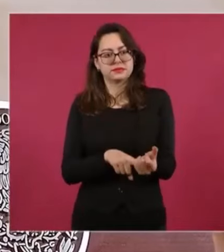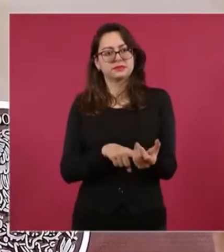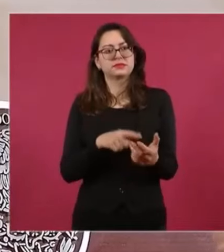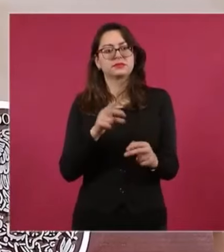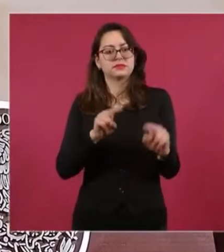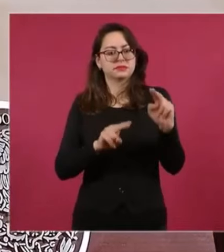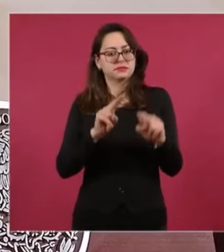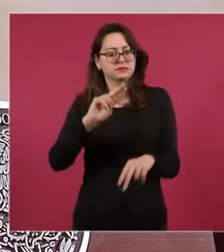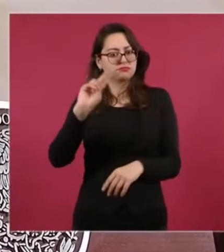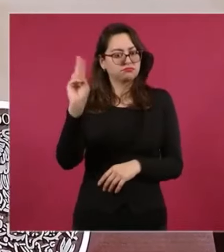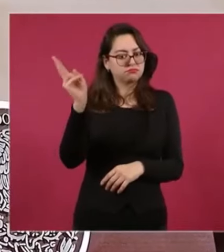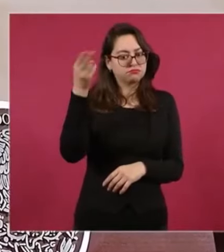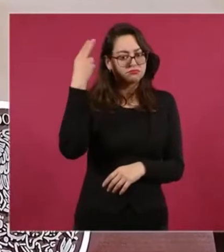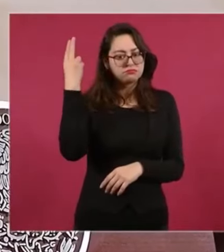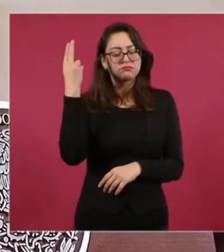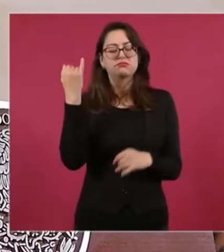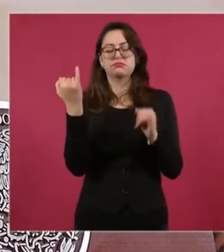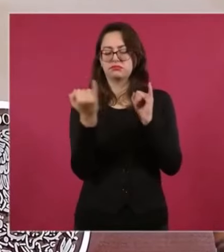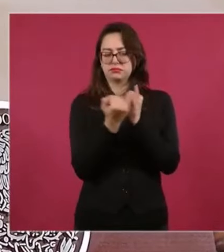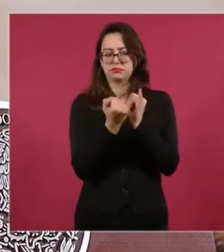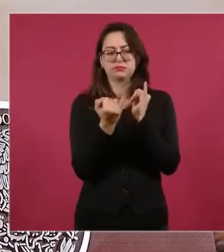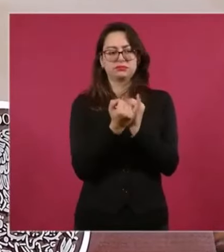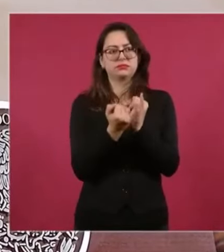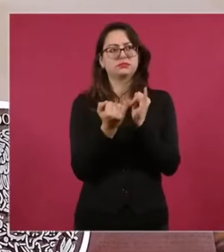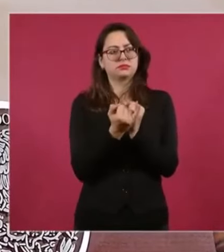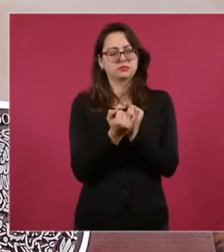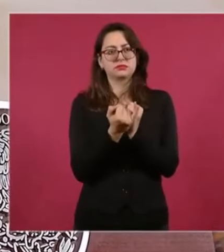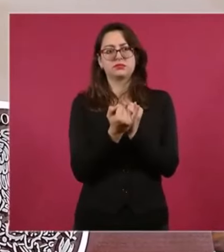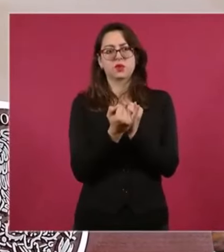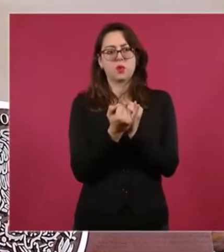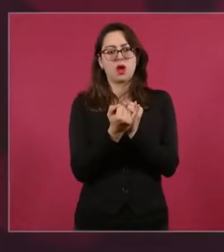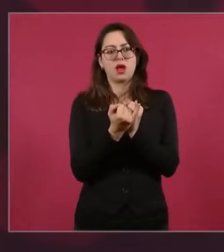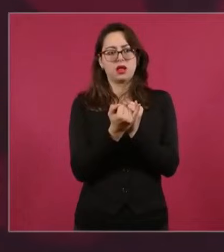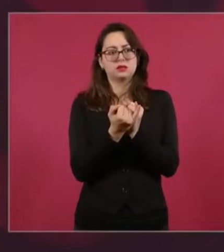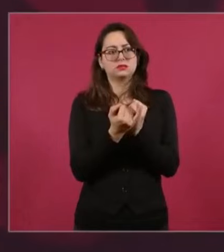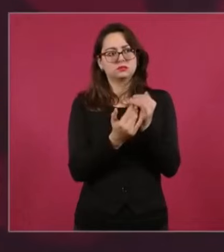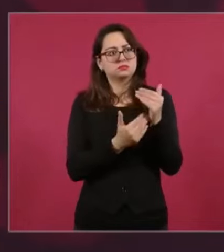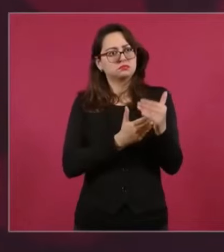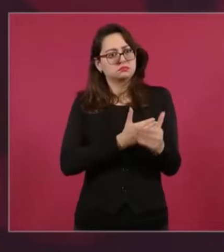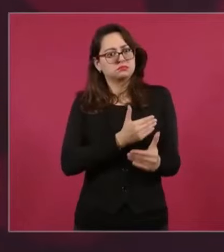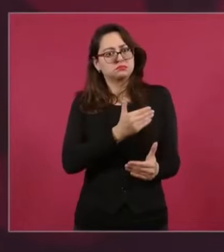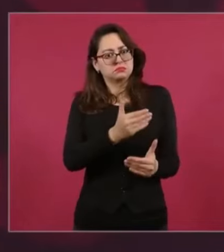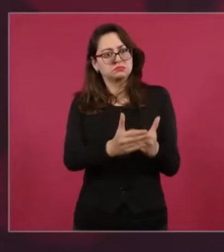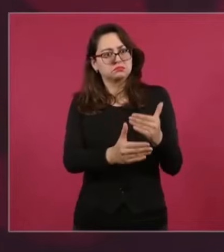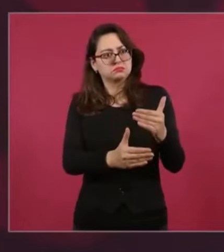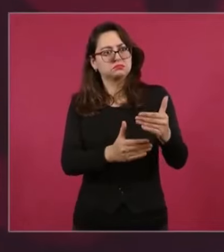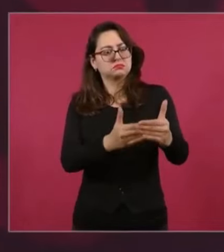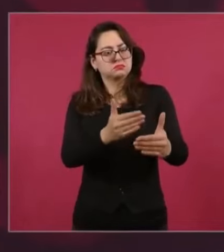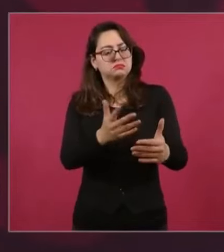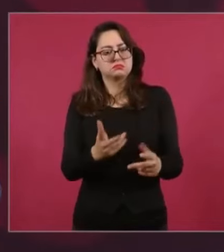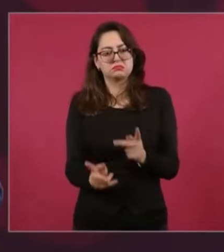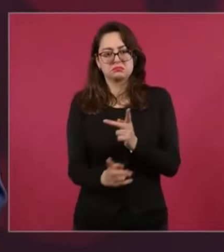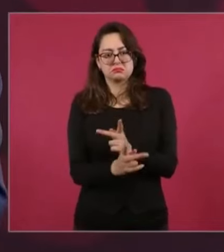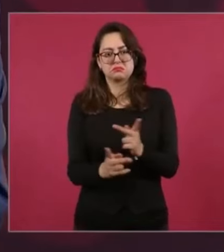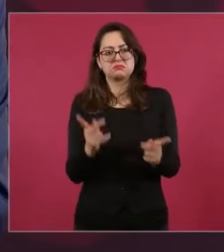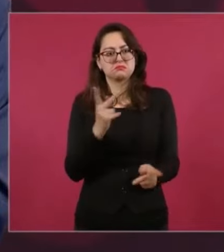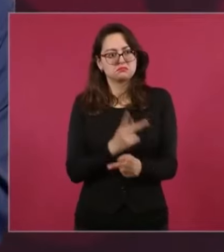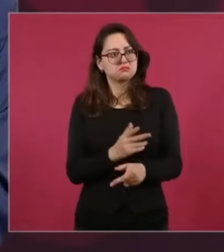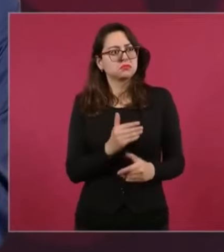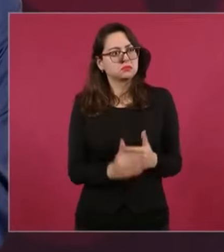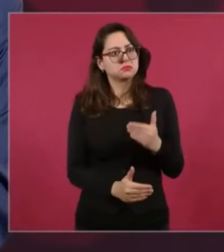y educación media superior,